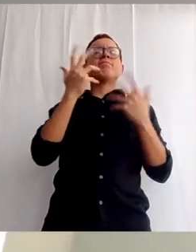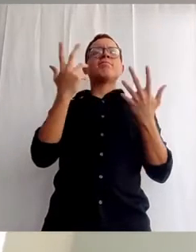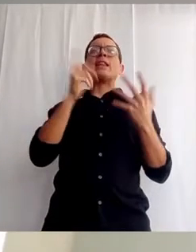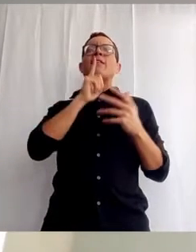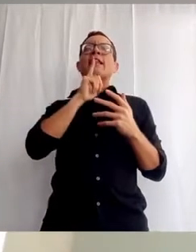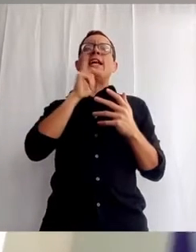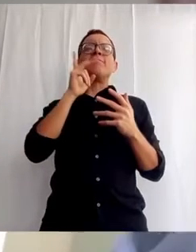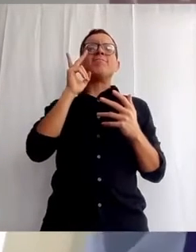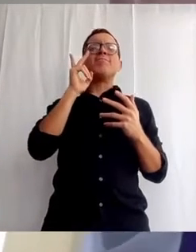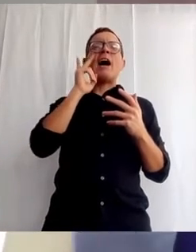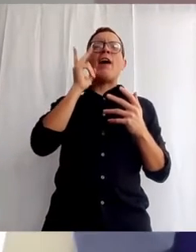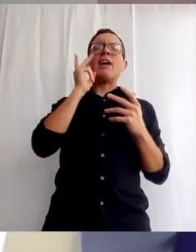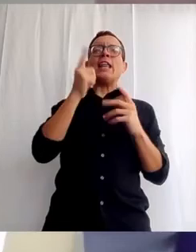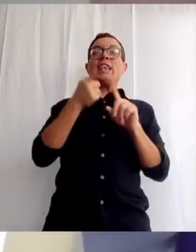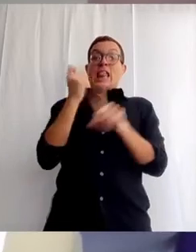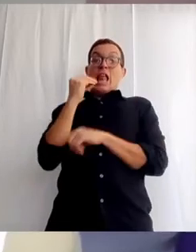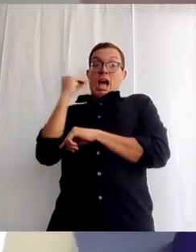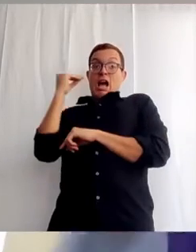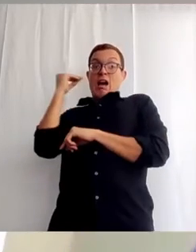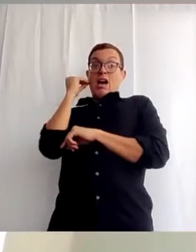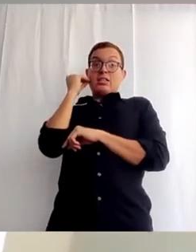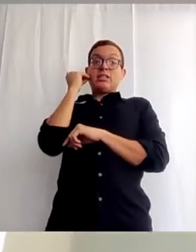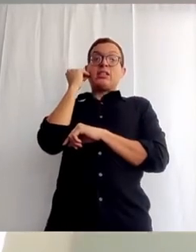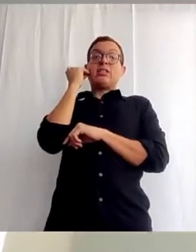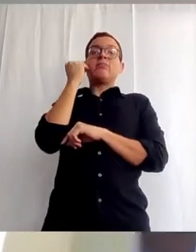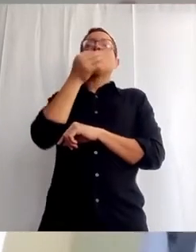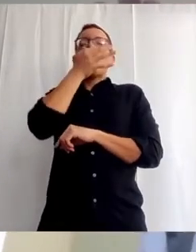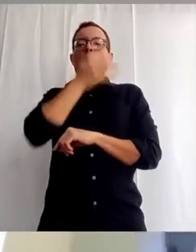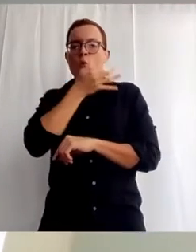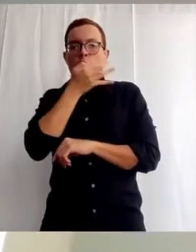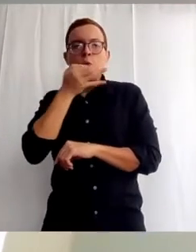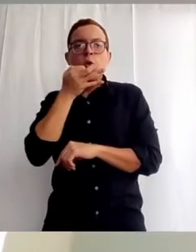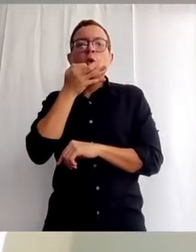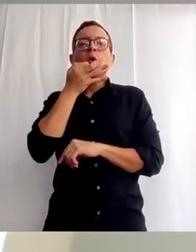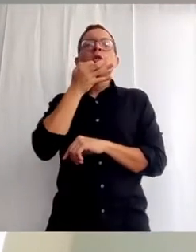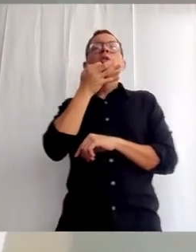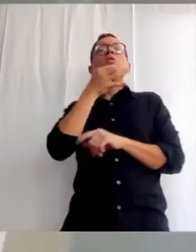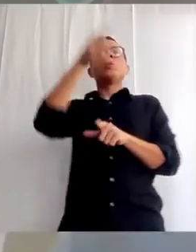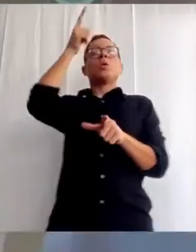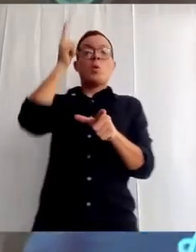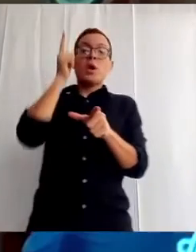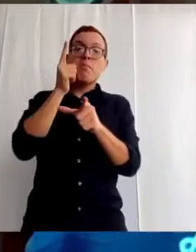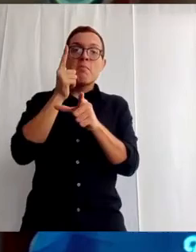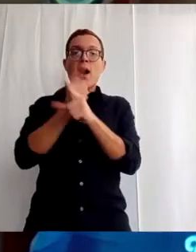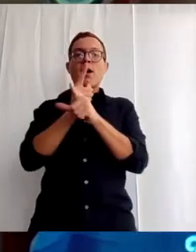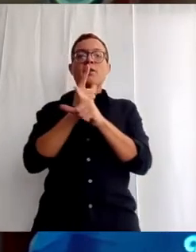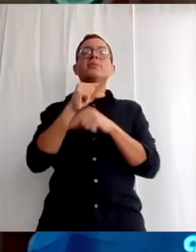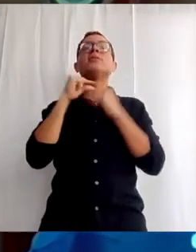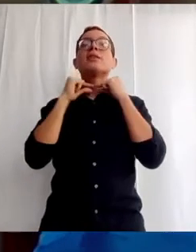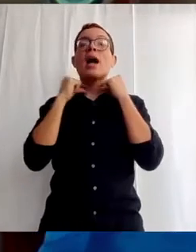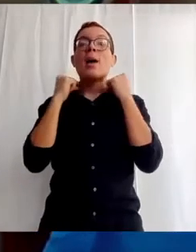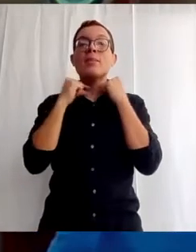palabra, encontrarse en la eucaristía y encontrarse con los hermanos. Al capellán